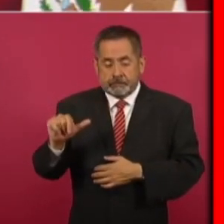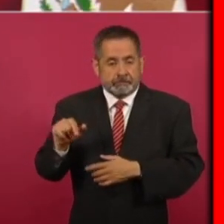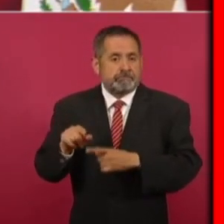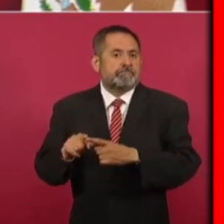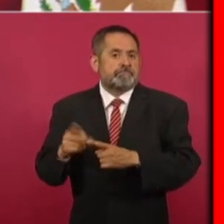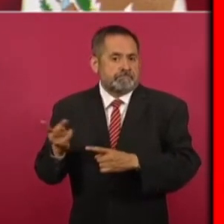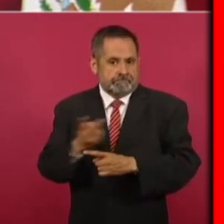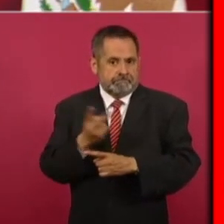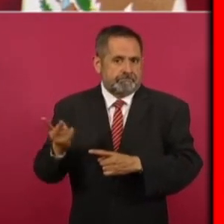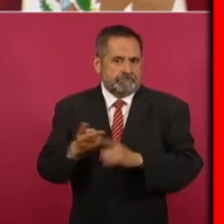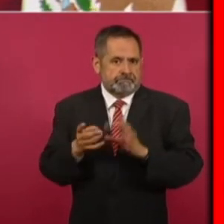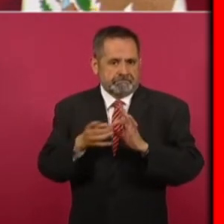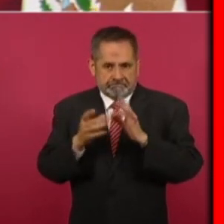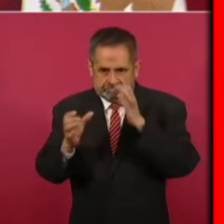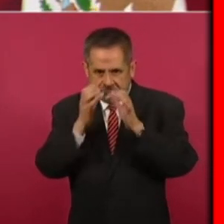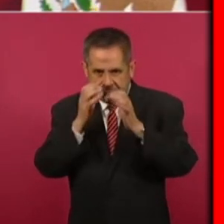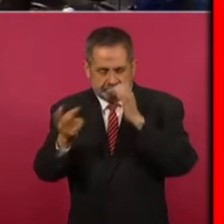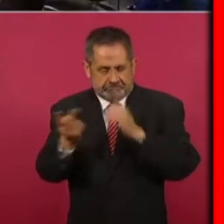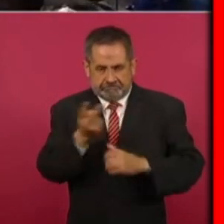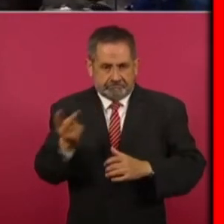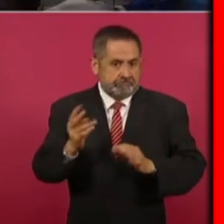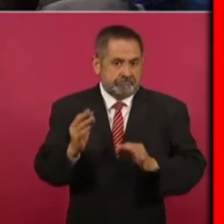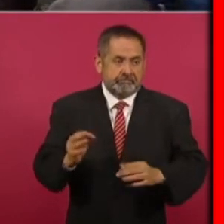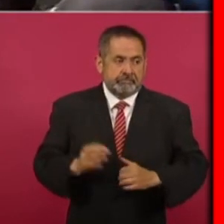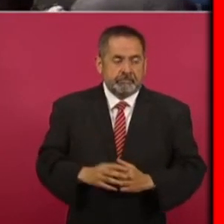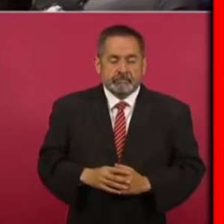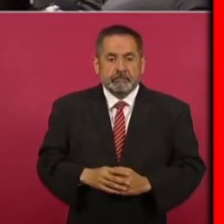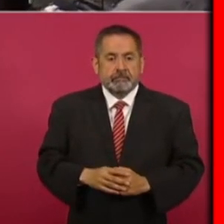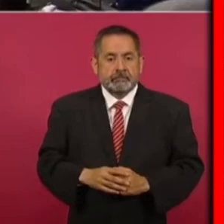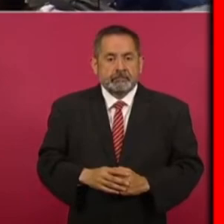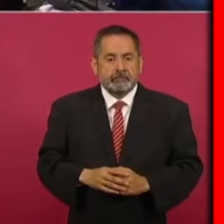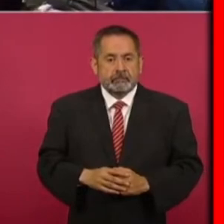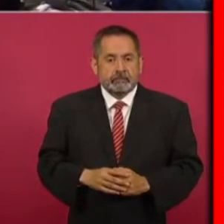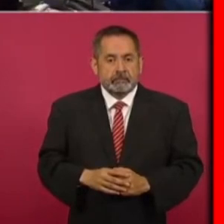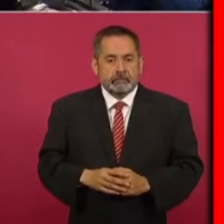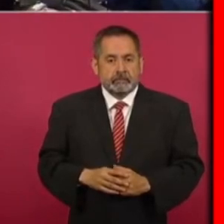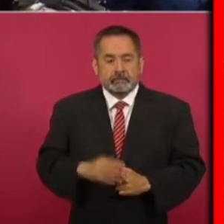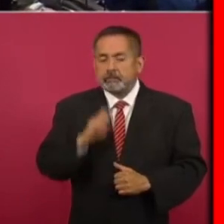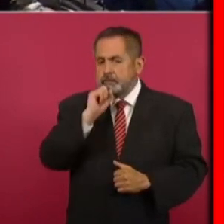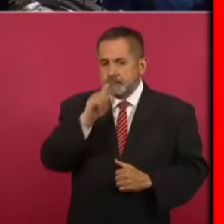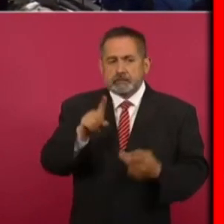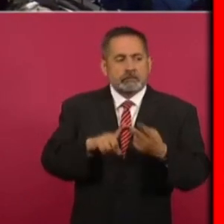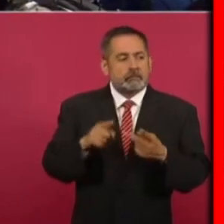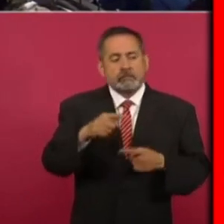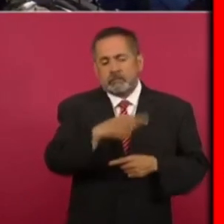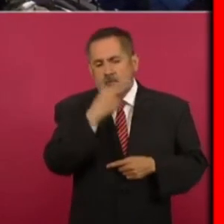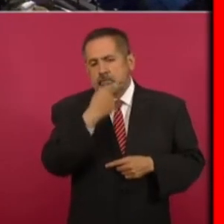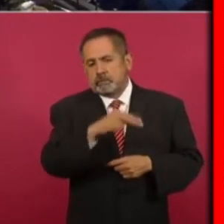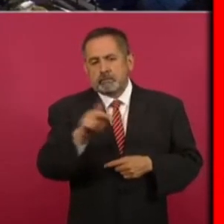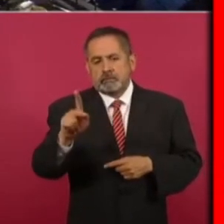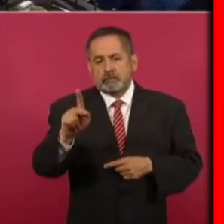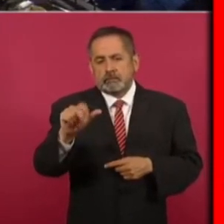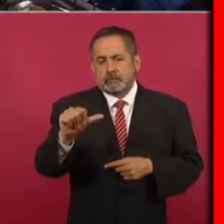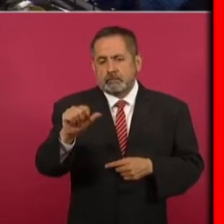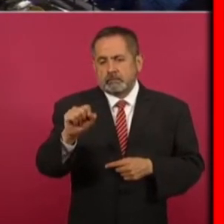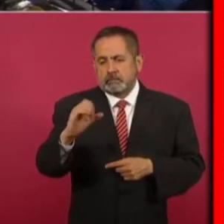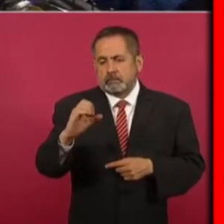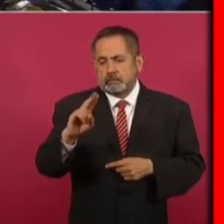con Pascual Orozco hay